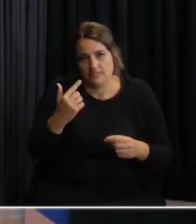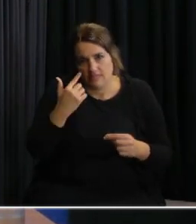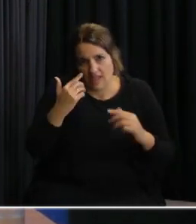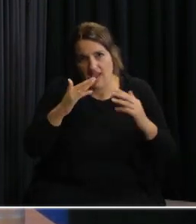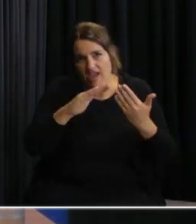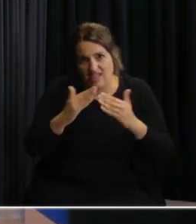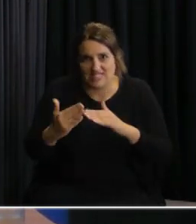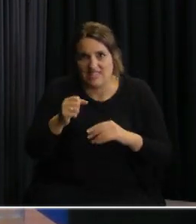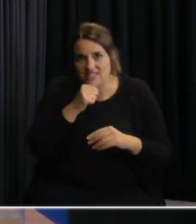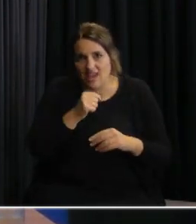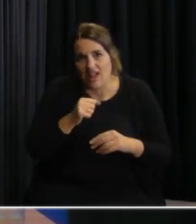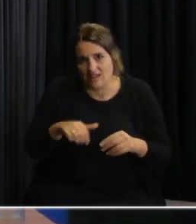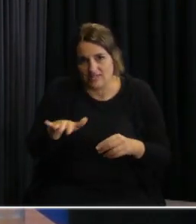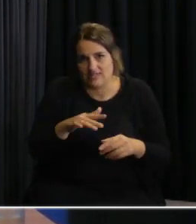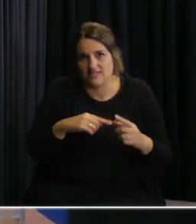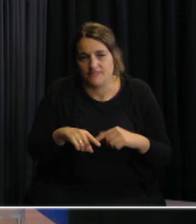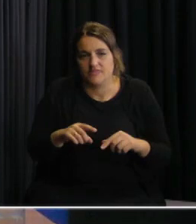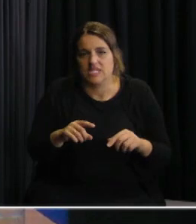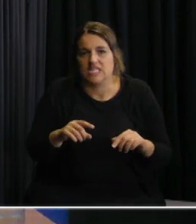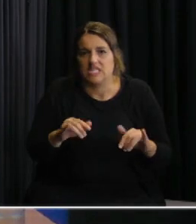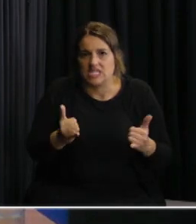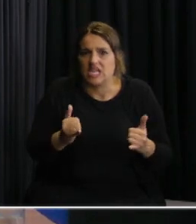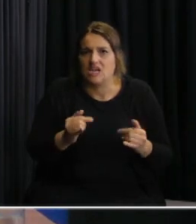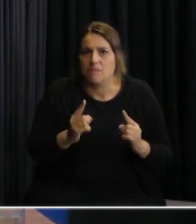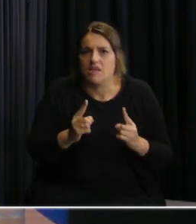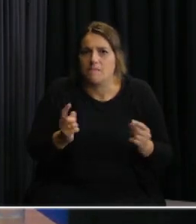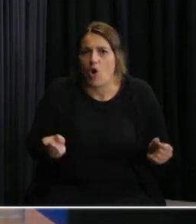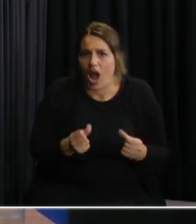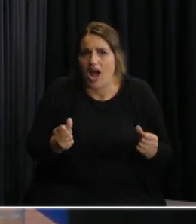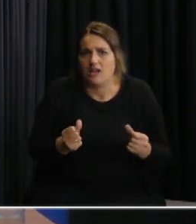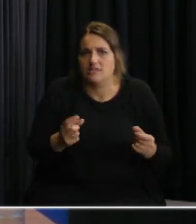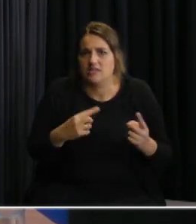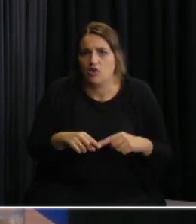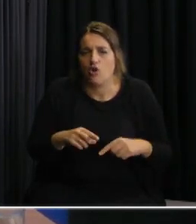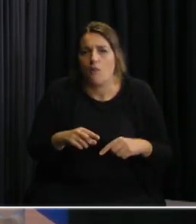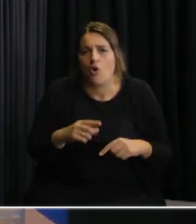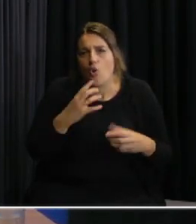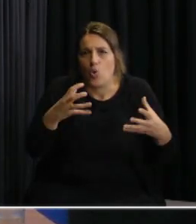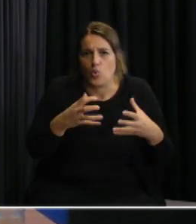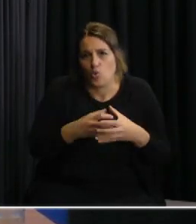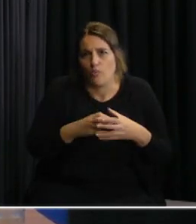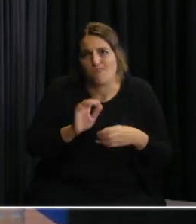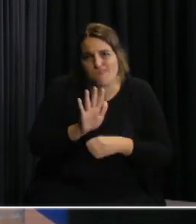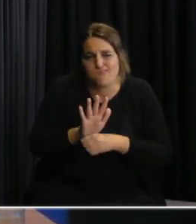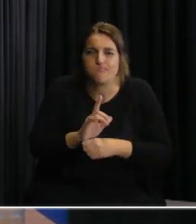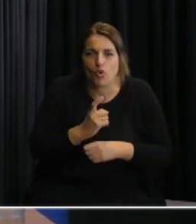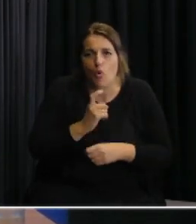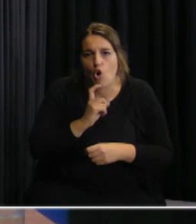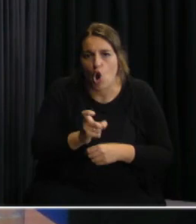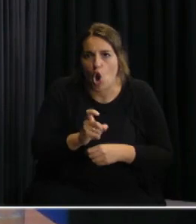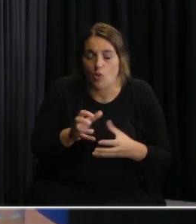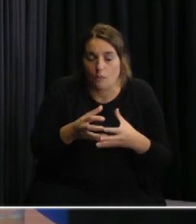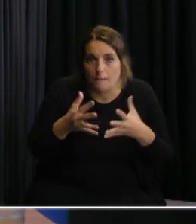residenciales o especies residenciales que internamente se las catalogó como categoría rojo es decir ese